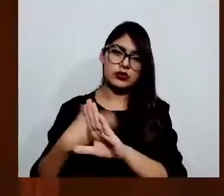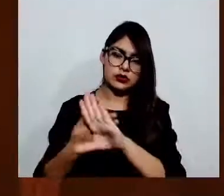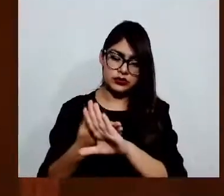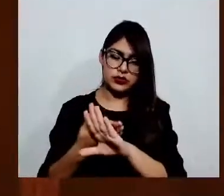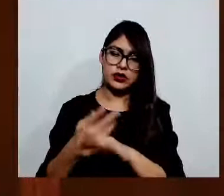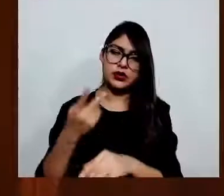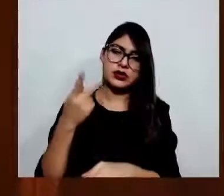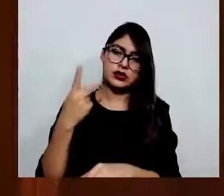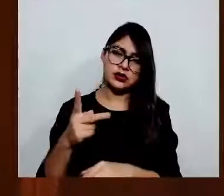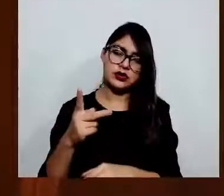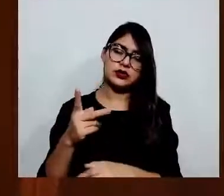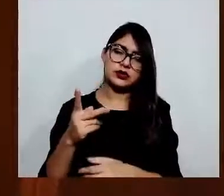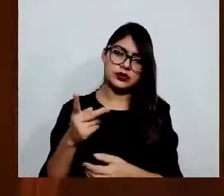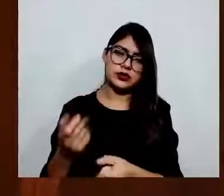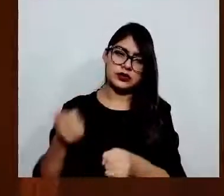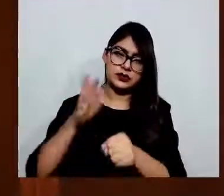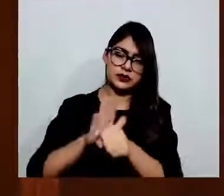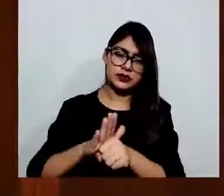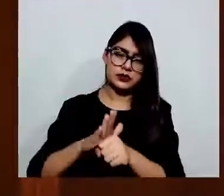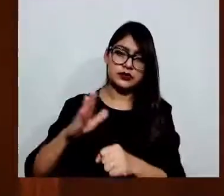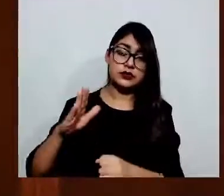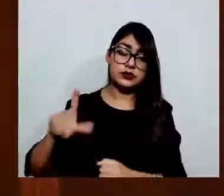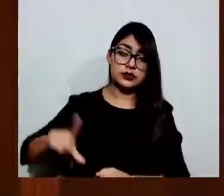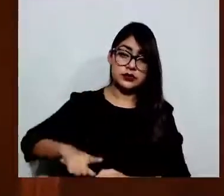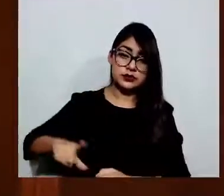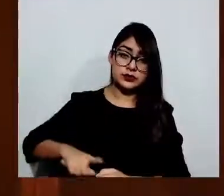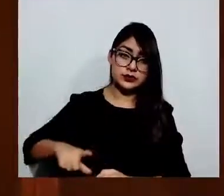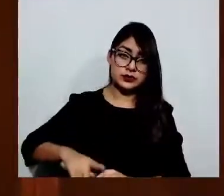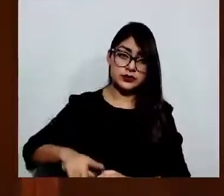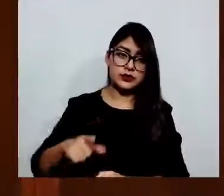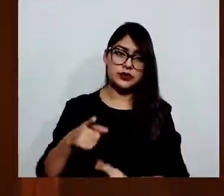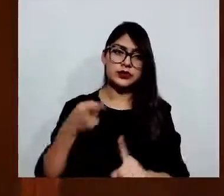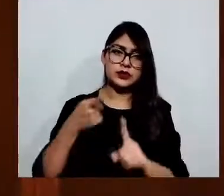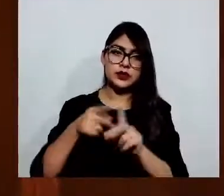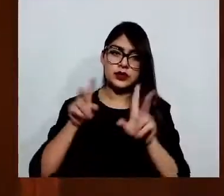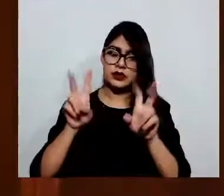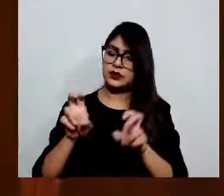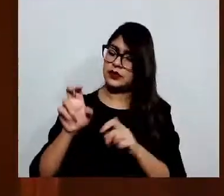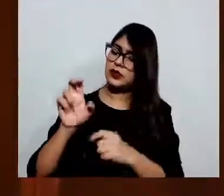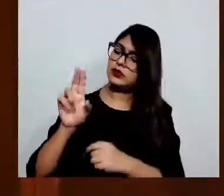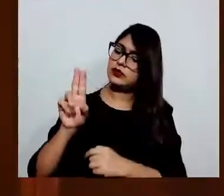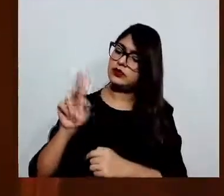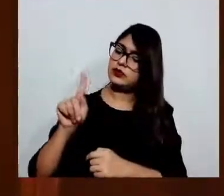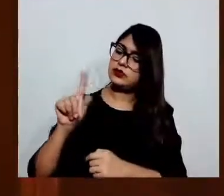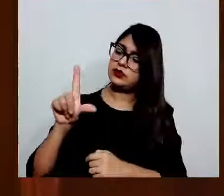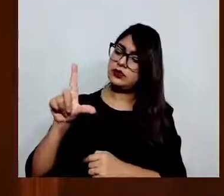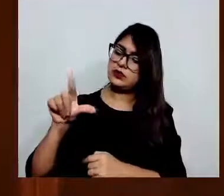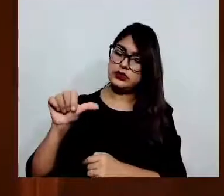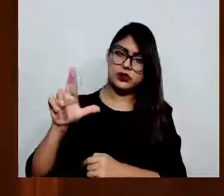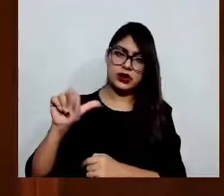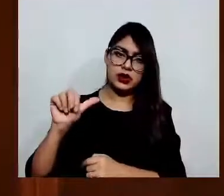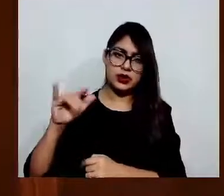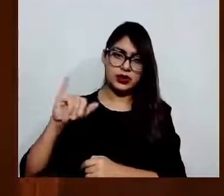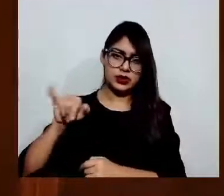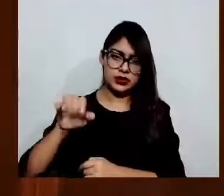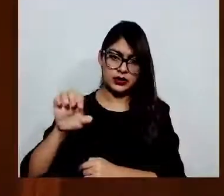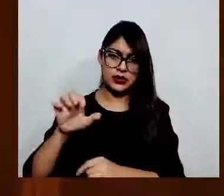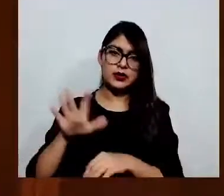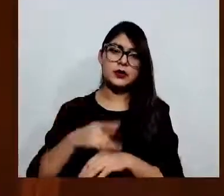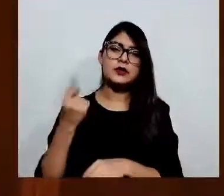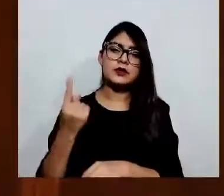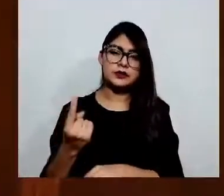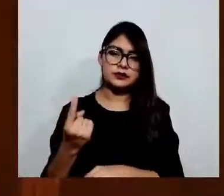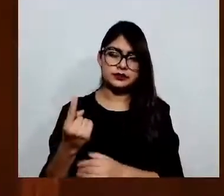correspondientes al delito de ultrajes, con sustento en lo siguiente. Exposición de motivos.